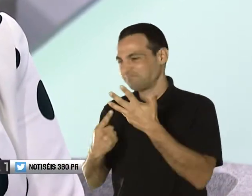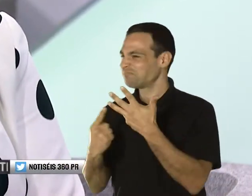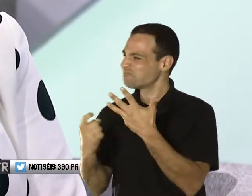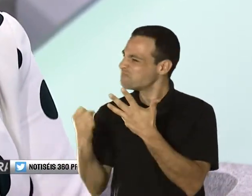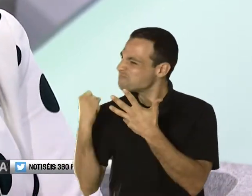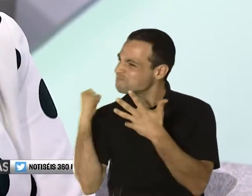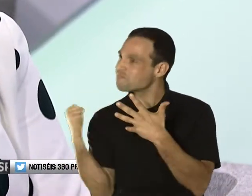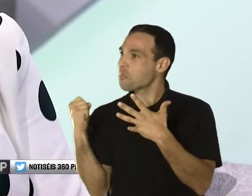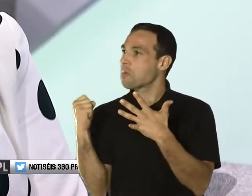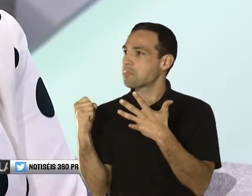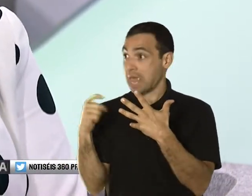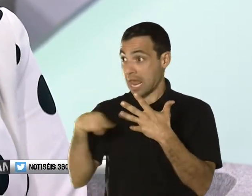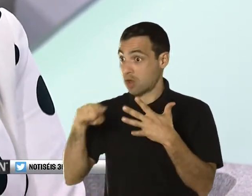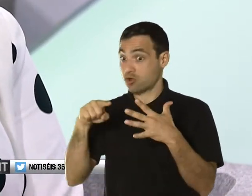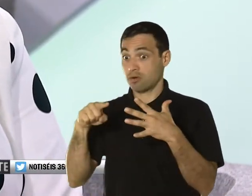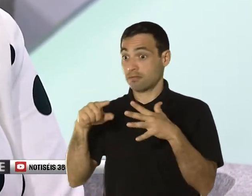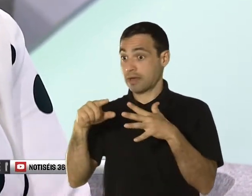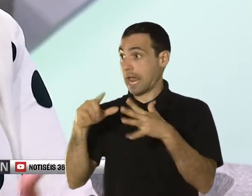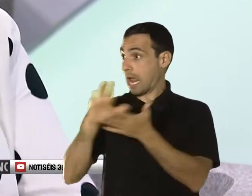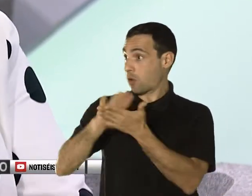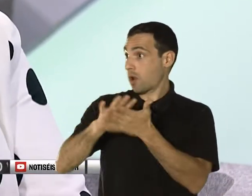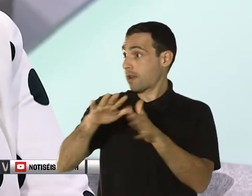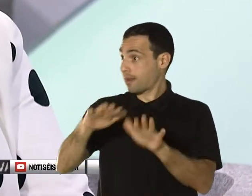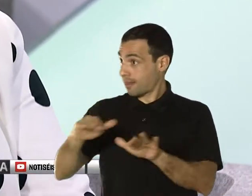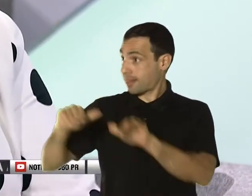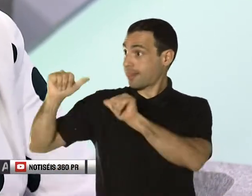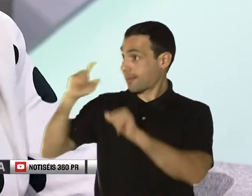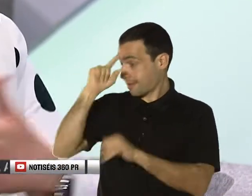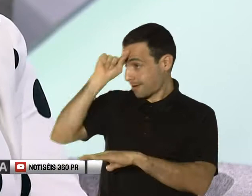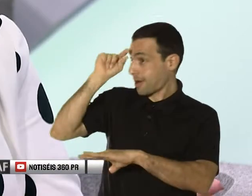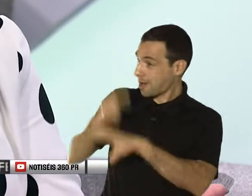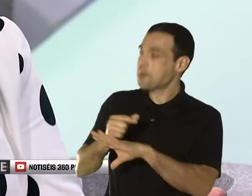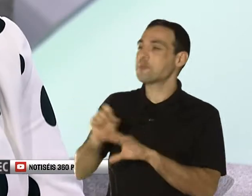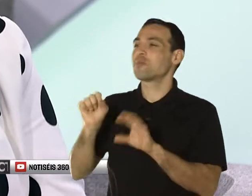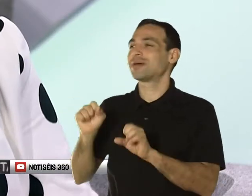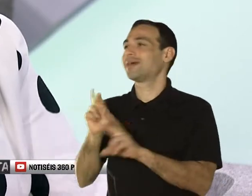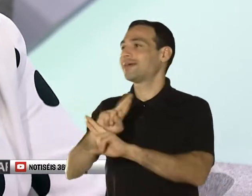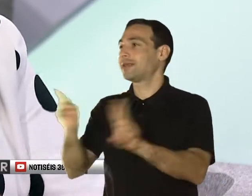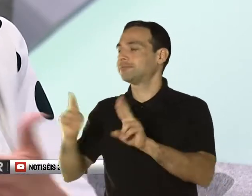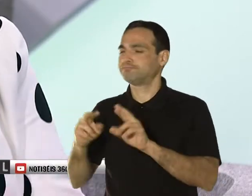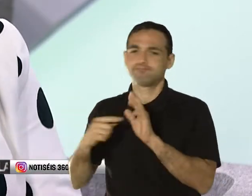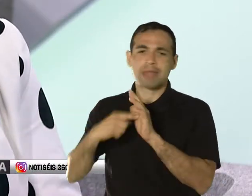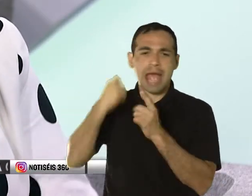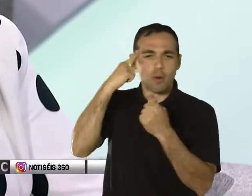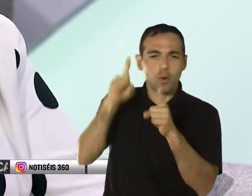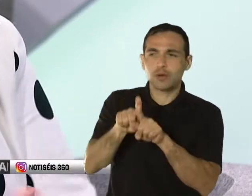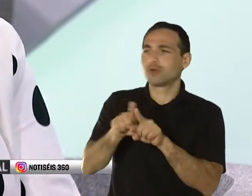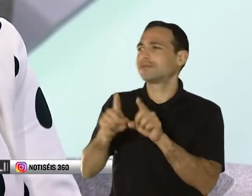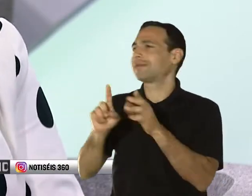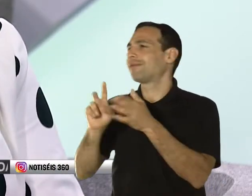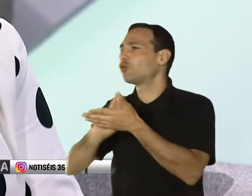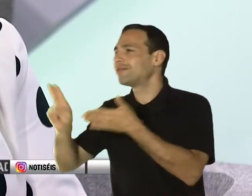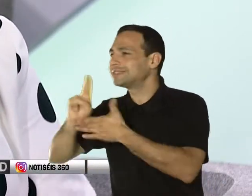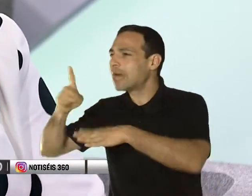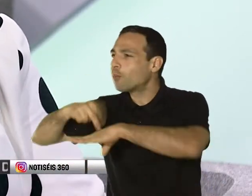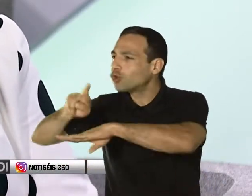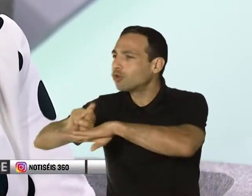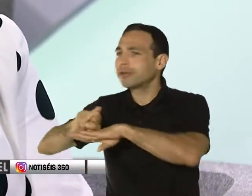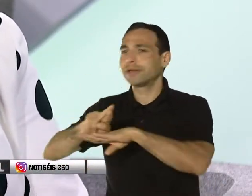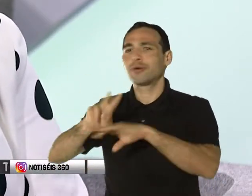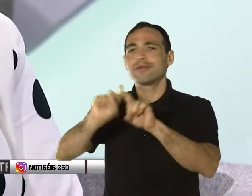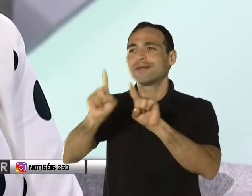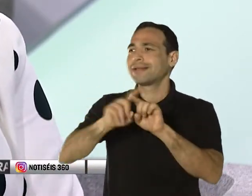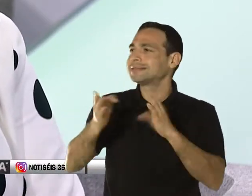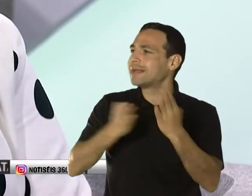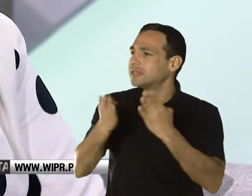poder salir de la escuela. Así que tenemos programas como la inserción laboral, tenemos acuerdos con UPR, tenemos servicios relacionados, servicios educativos, que nos